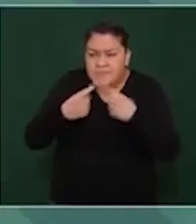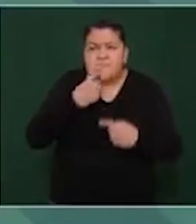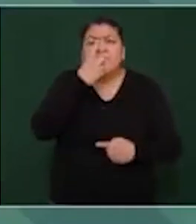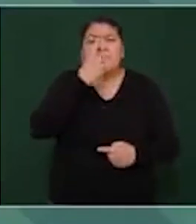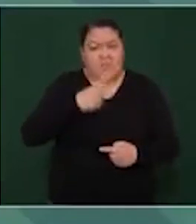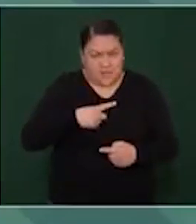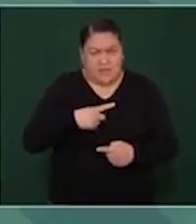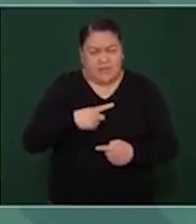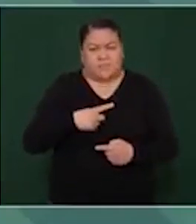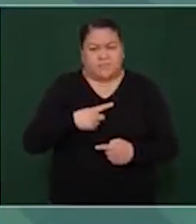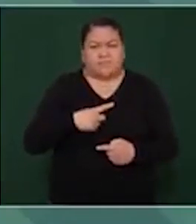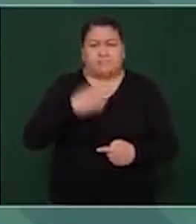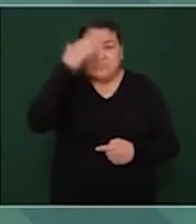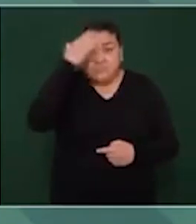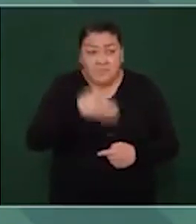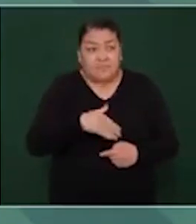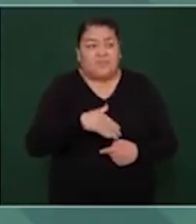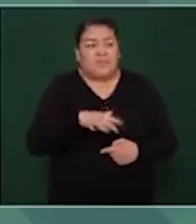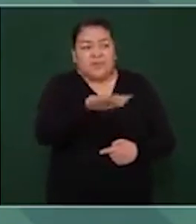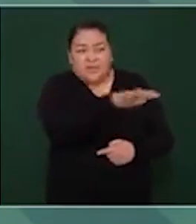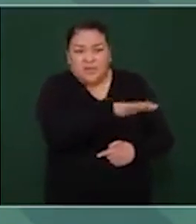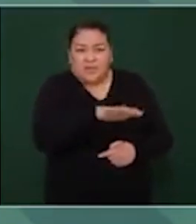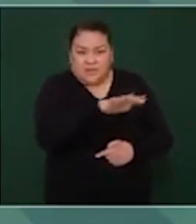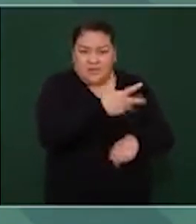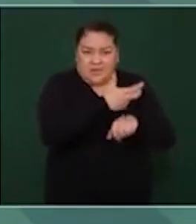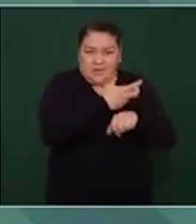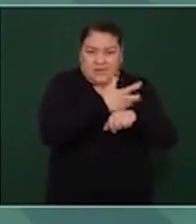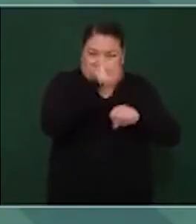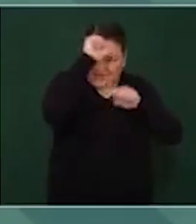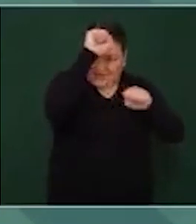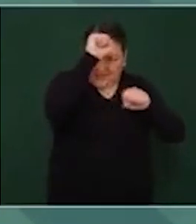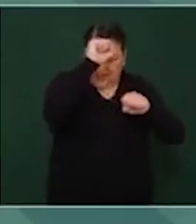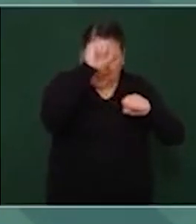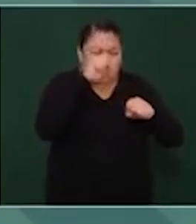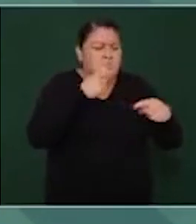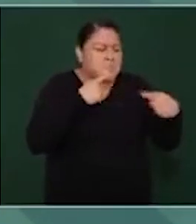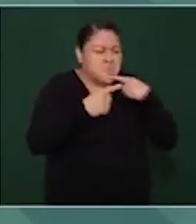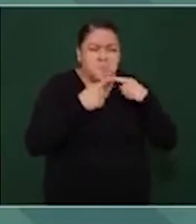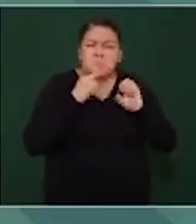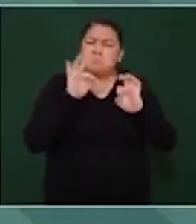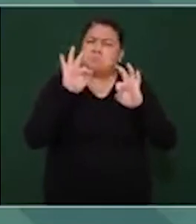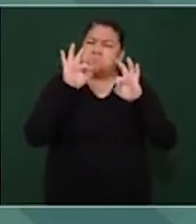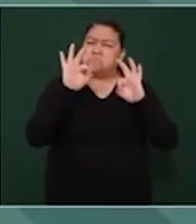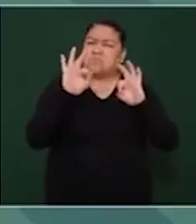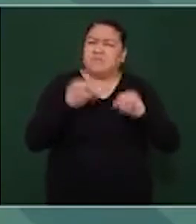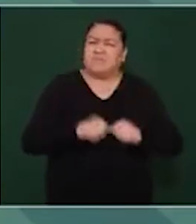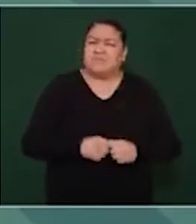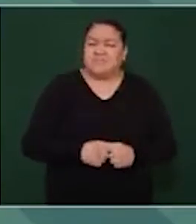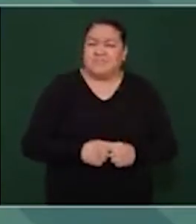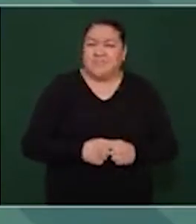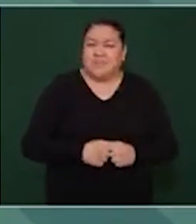con las organizaciones sindicales de Estados Unidos y que esto